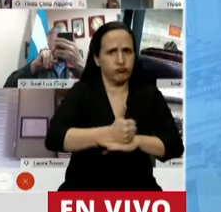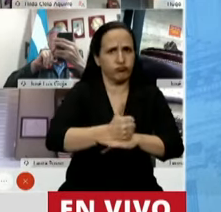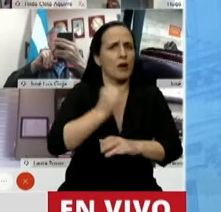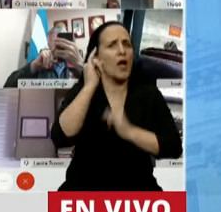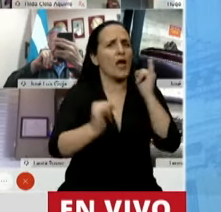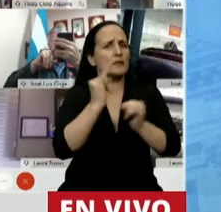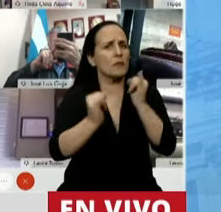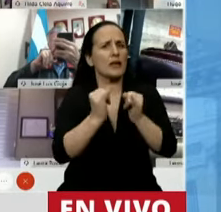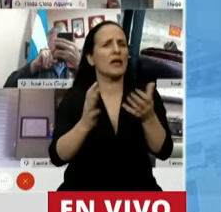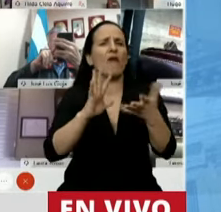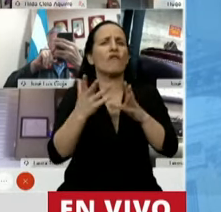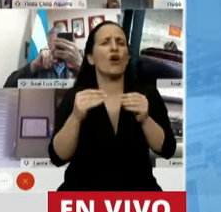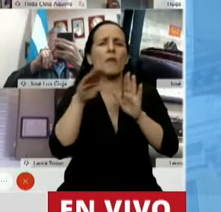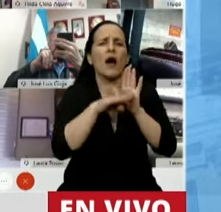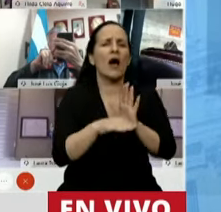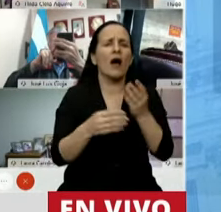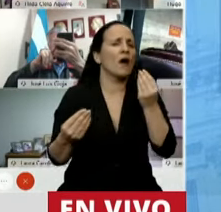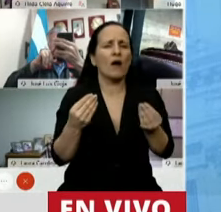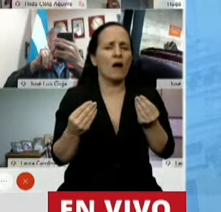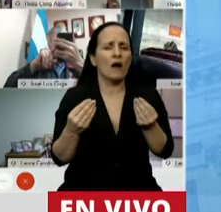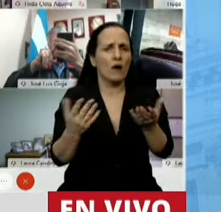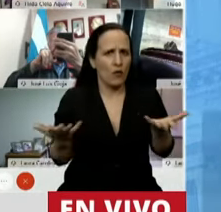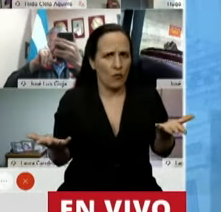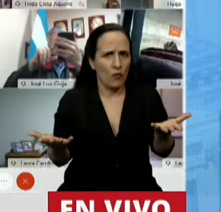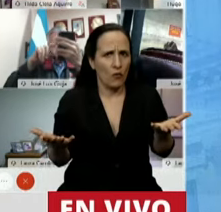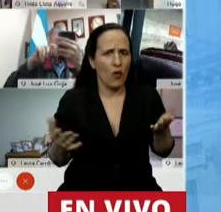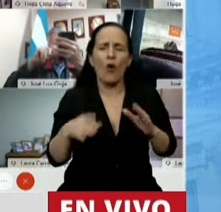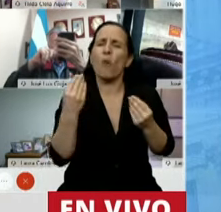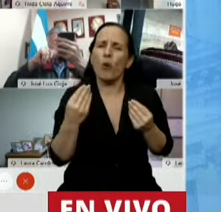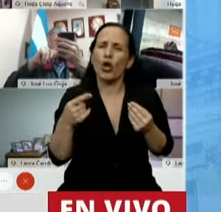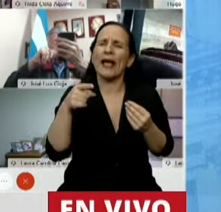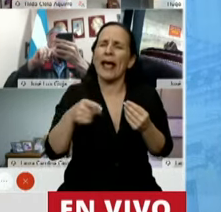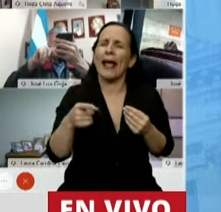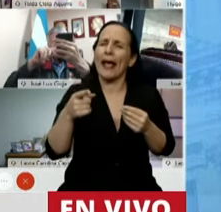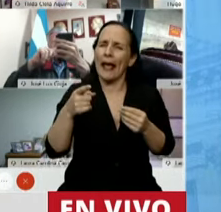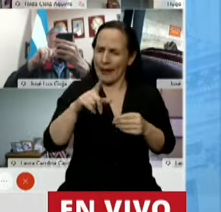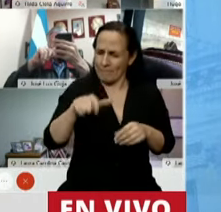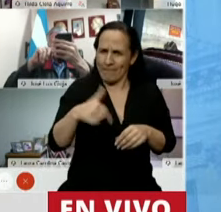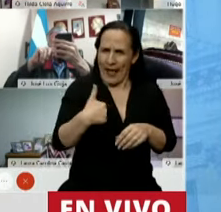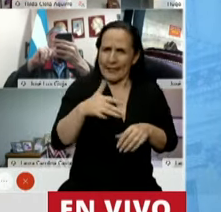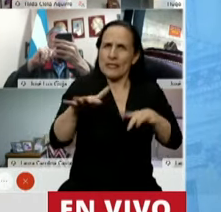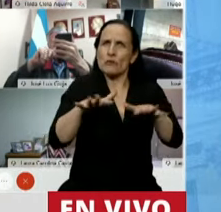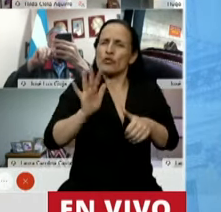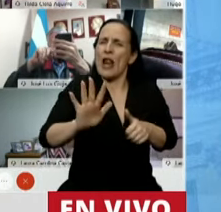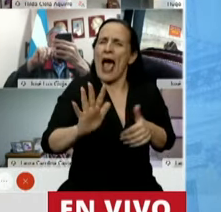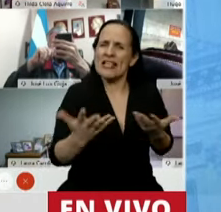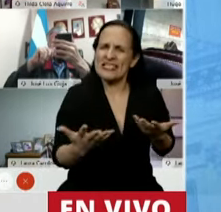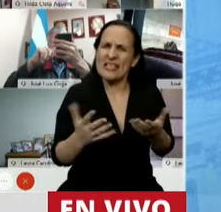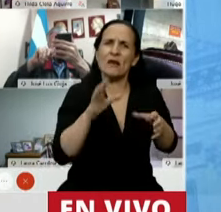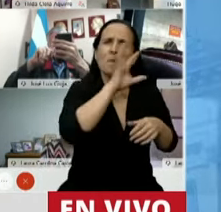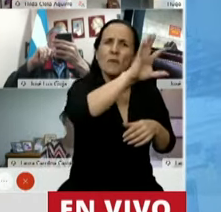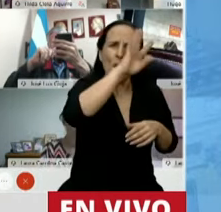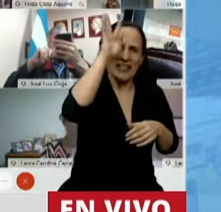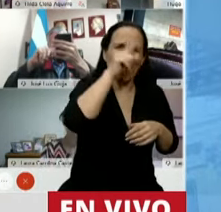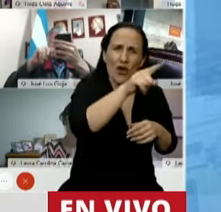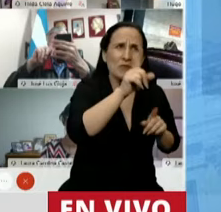cuál es el modelo sanitario de nuestro país. ¿Por qué nuestro país tiene que vivir con esta situación con formoseños